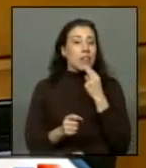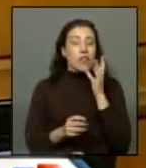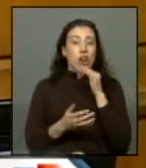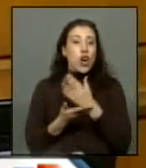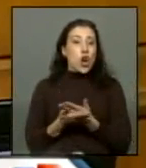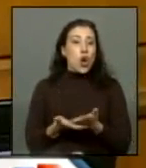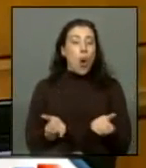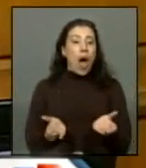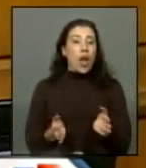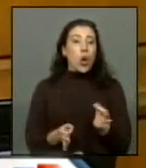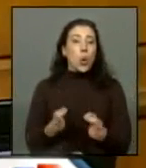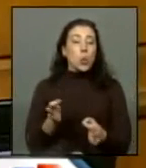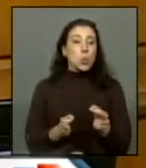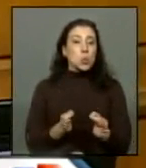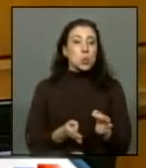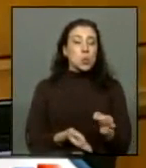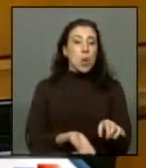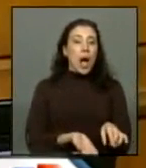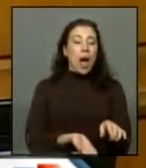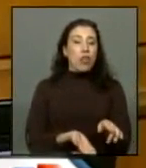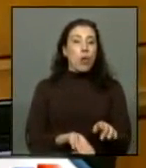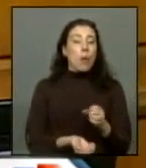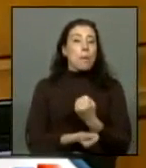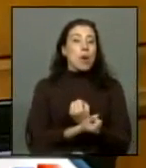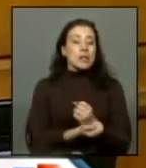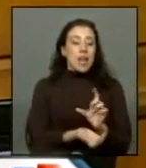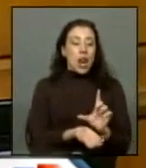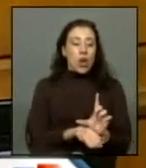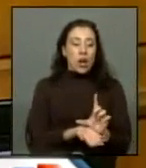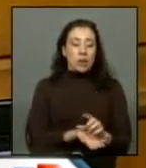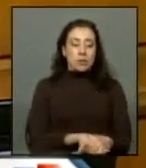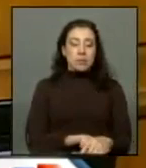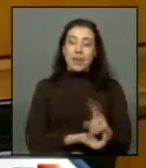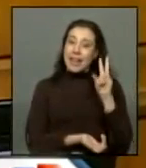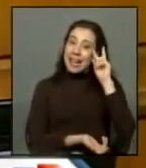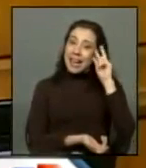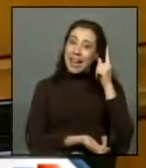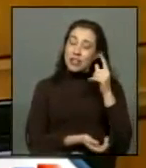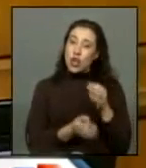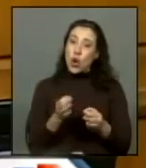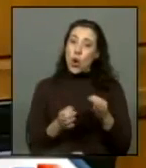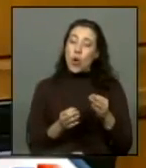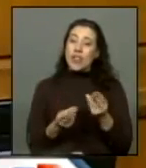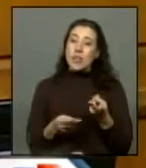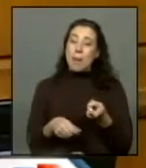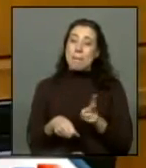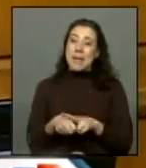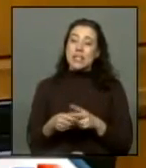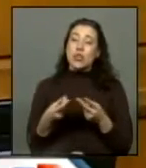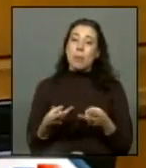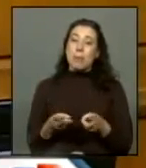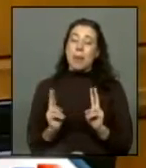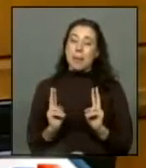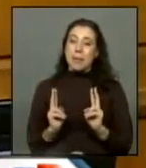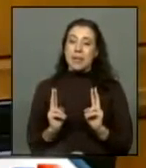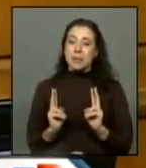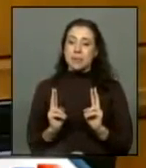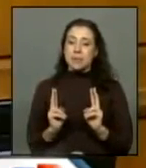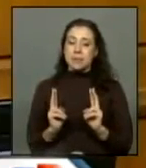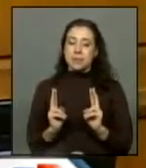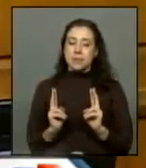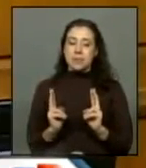cuentan con un juzgado, ni siquiera un juzgado de policía local. Así es que la creación de un juzgado mixto permitiría, entre otras cosas,